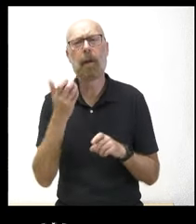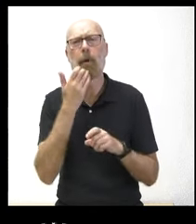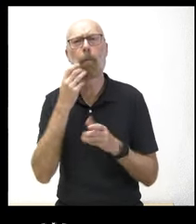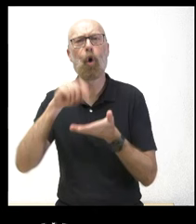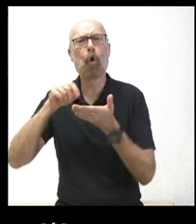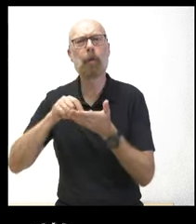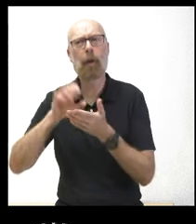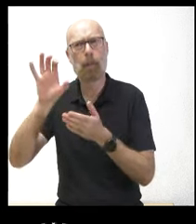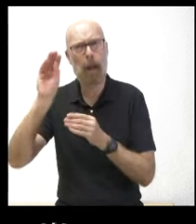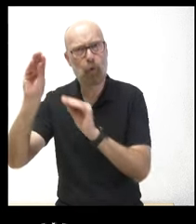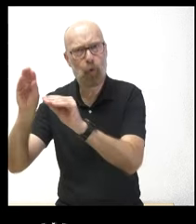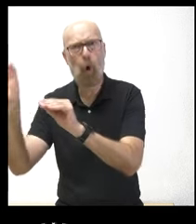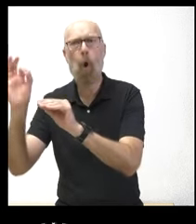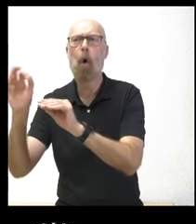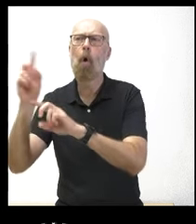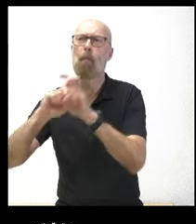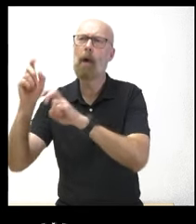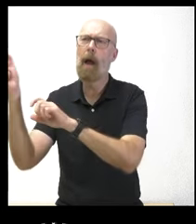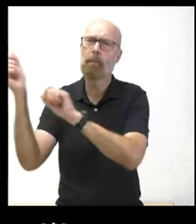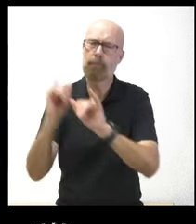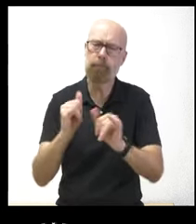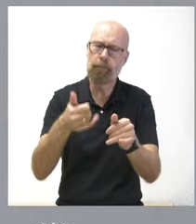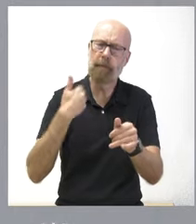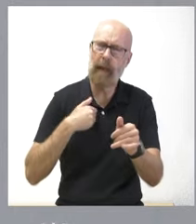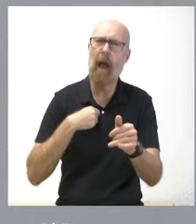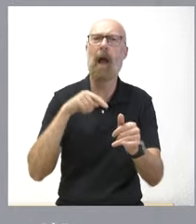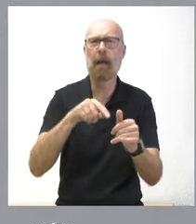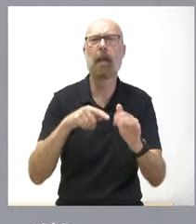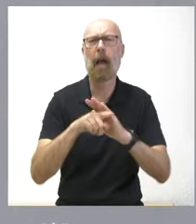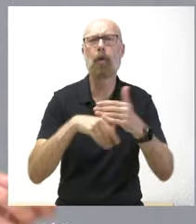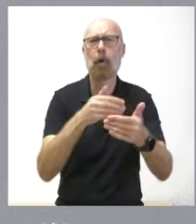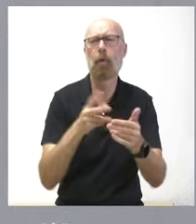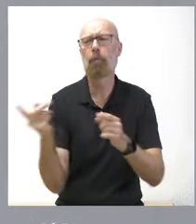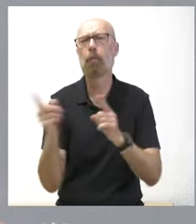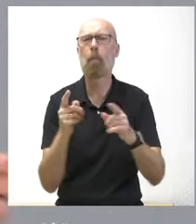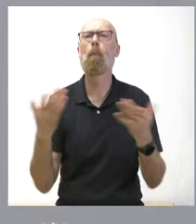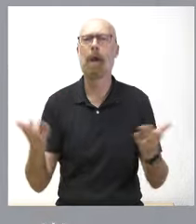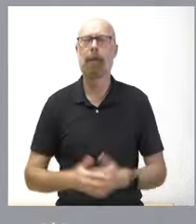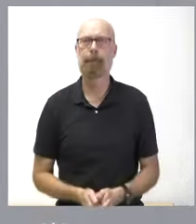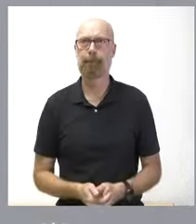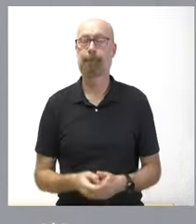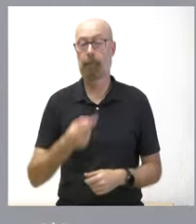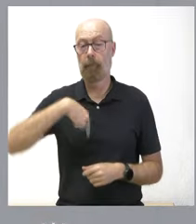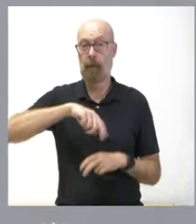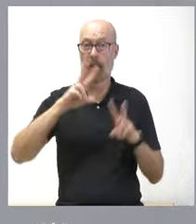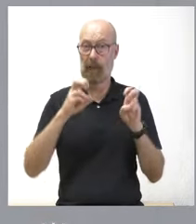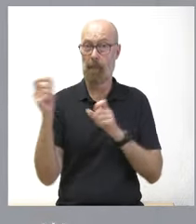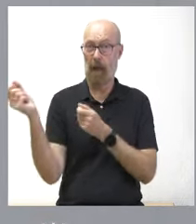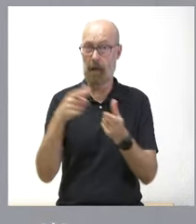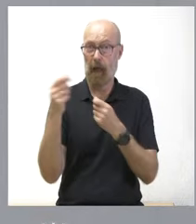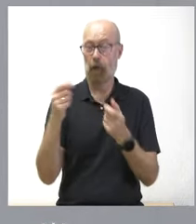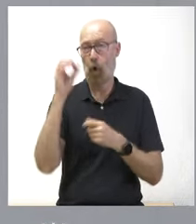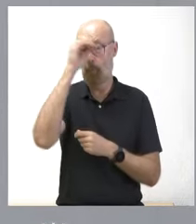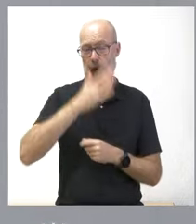buscar una regularización de estas personas? Muchas gracias. Pues nuestra posición en materia de inmigración la conocen ustedes